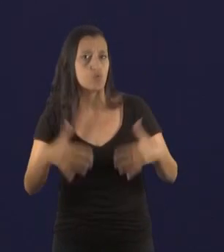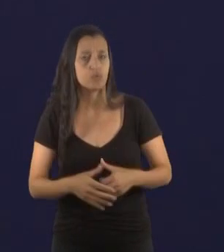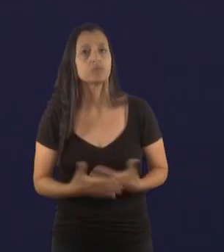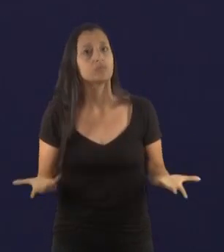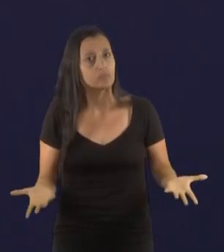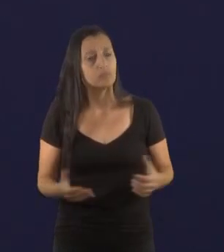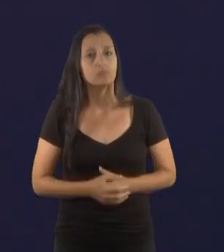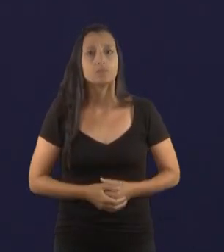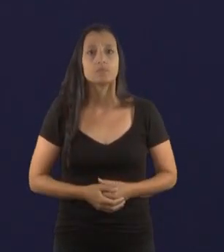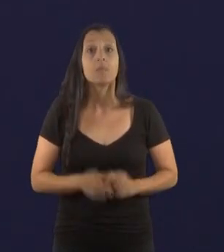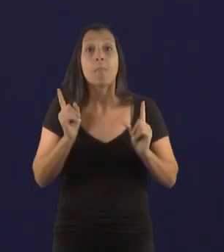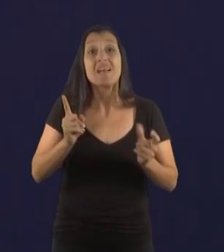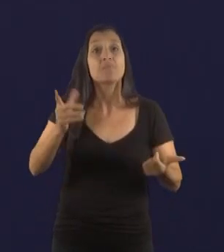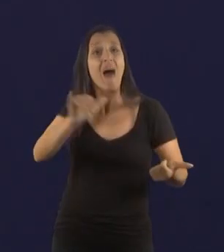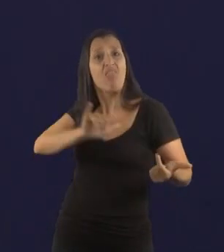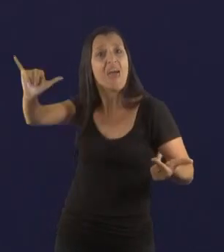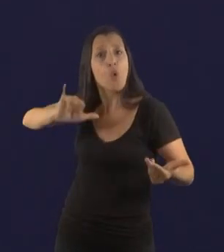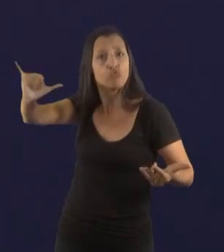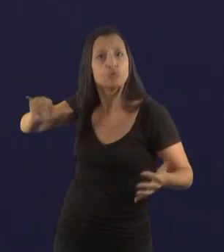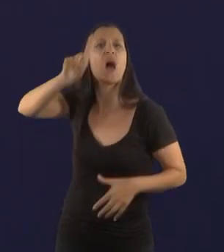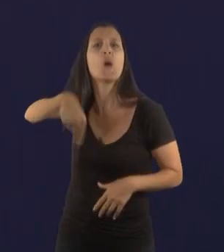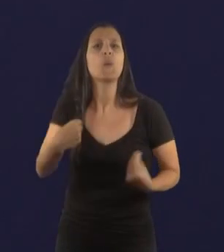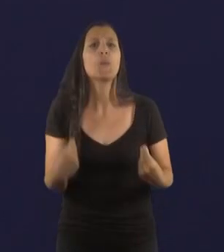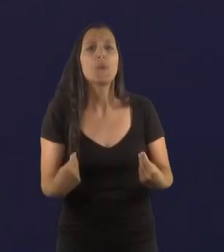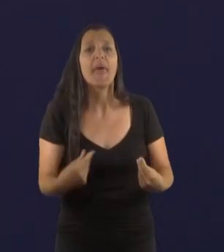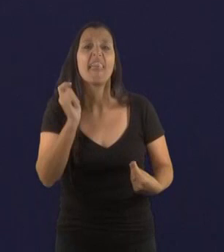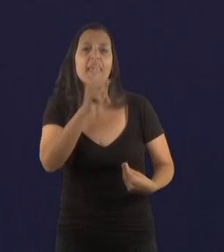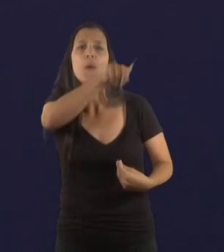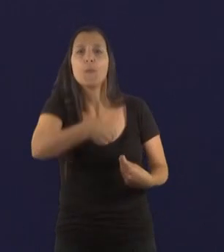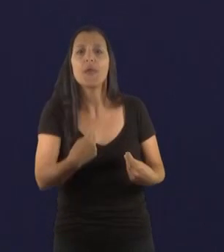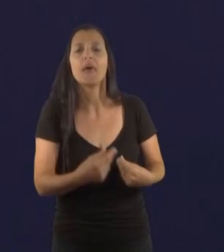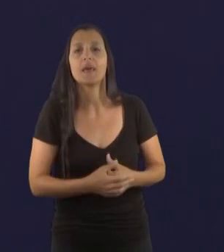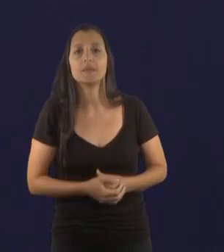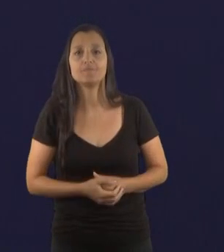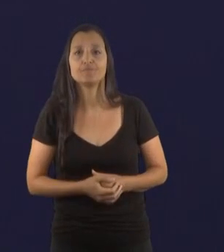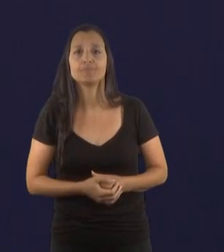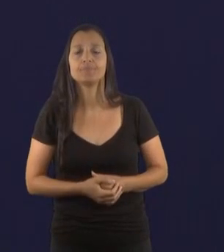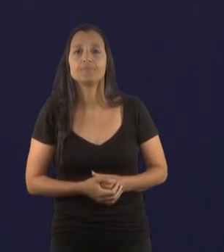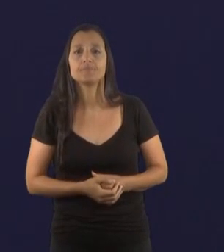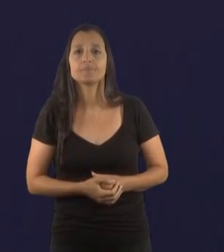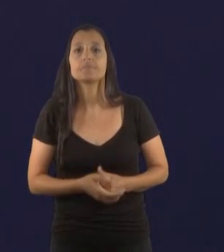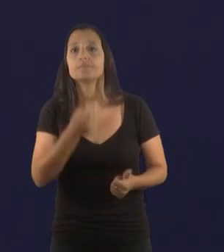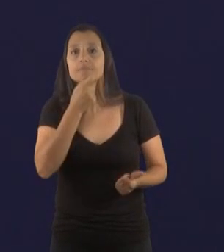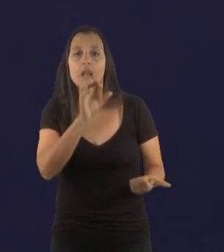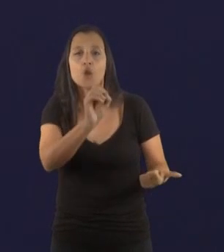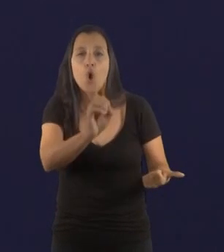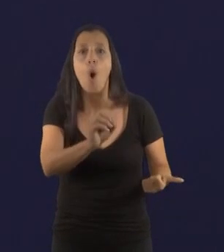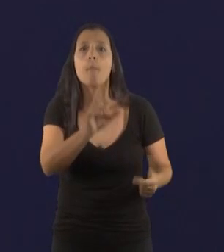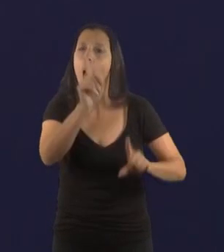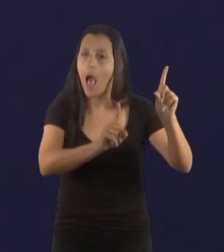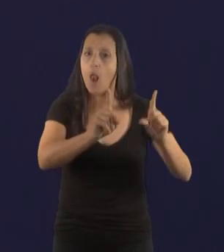buena parte de estas denuncias tienen o aportaron datos relevantes en términos de nombres de